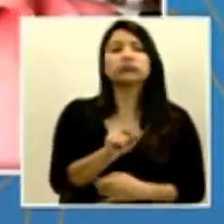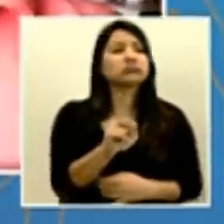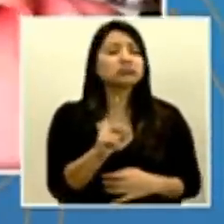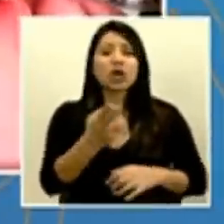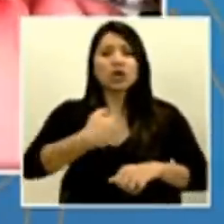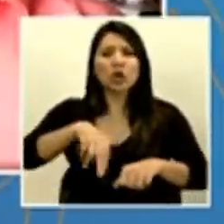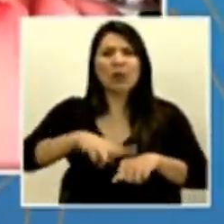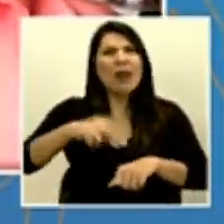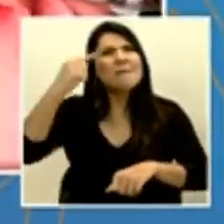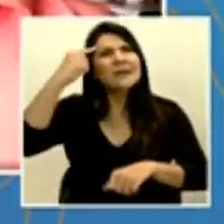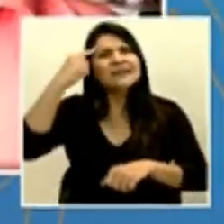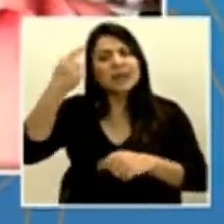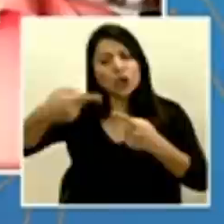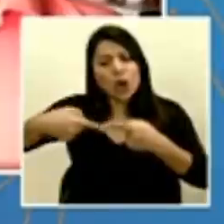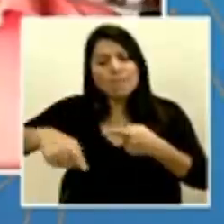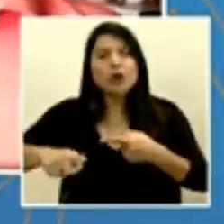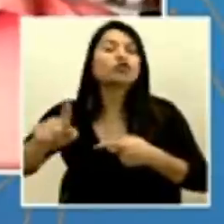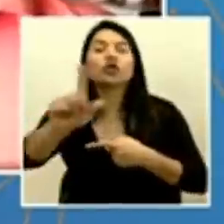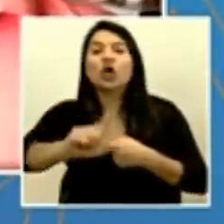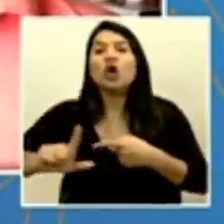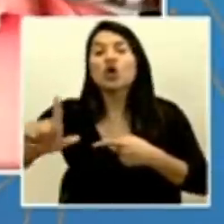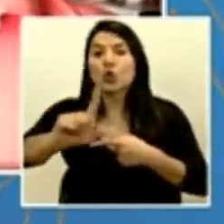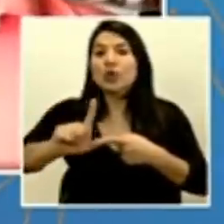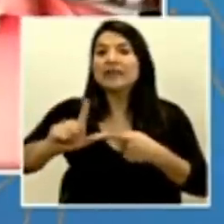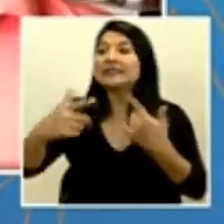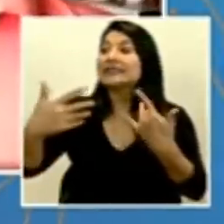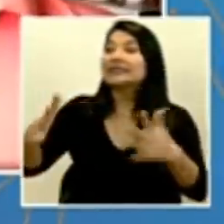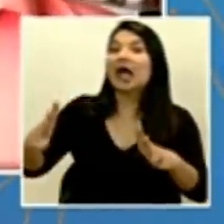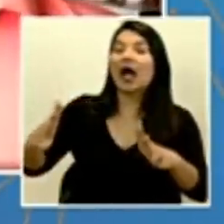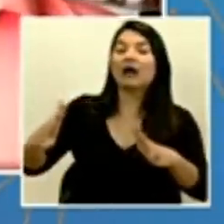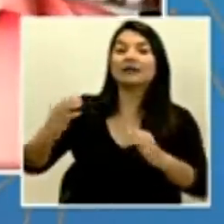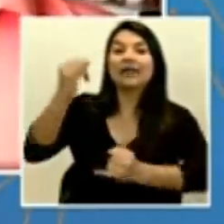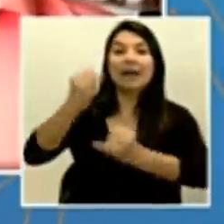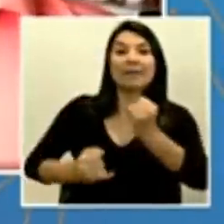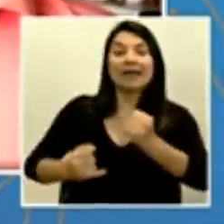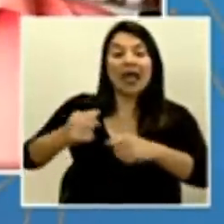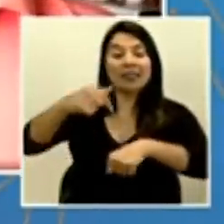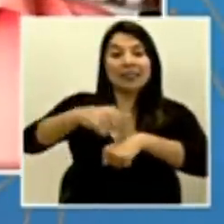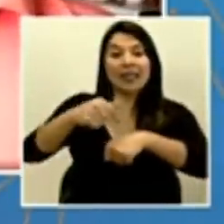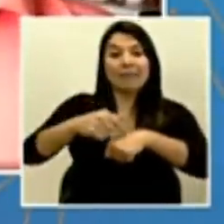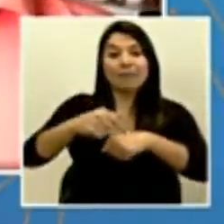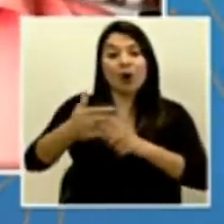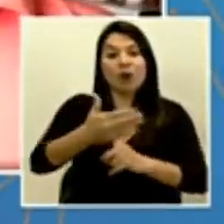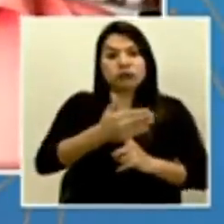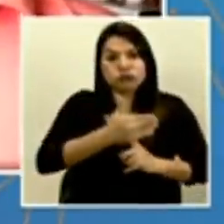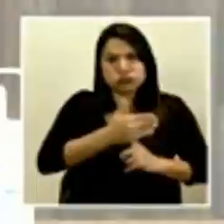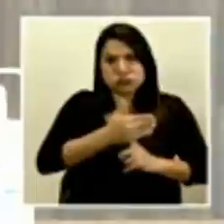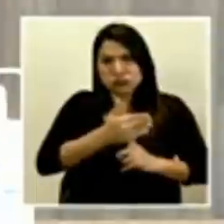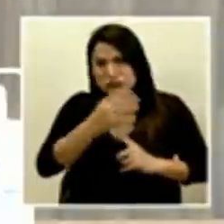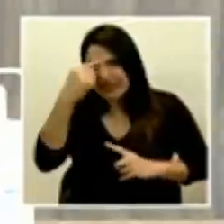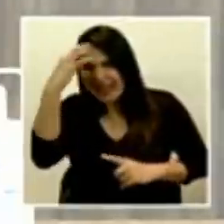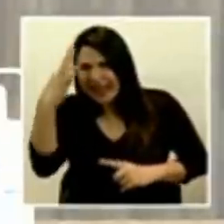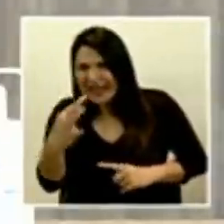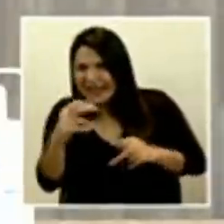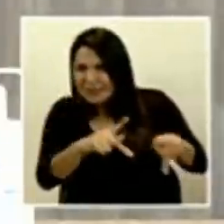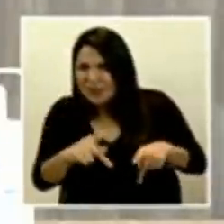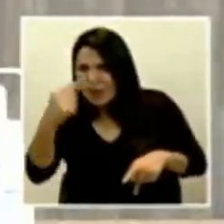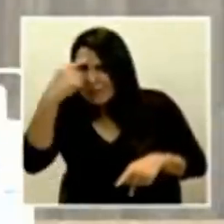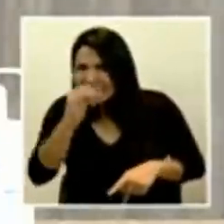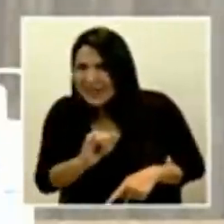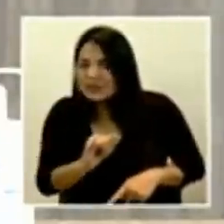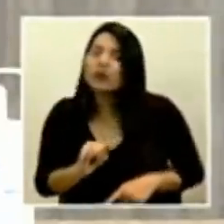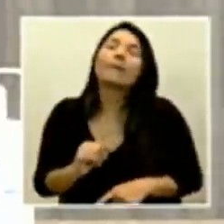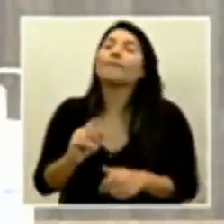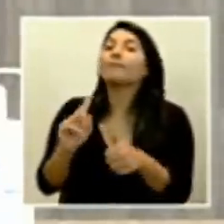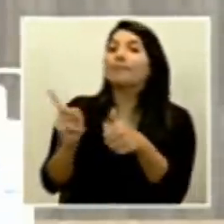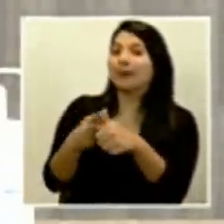cuarentena, obviamente con sus respectivas medidas? Gracias. Sí, primero es importante